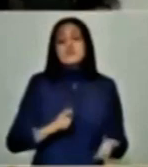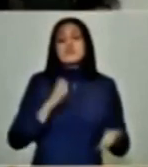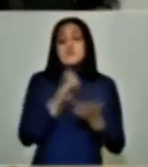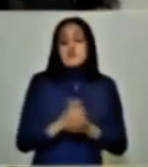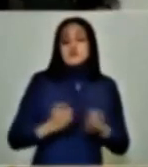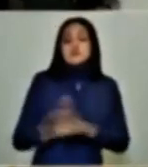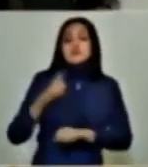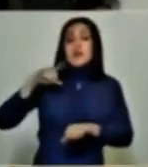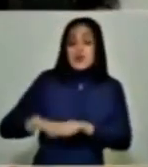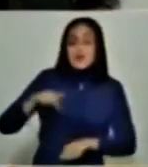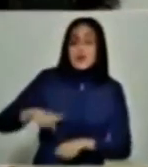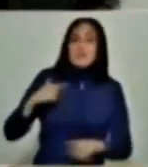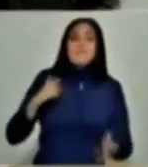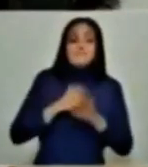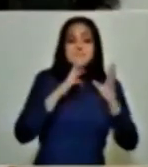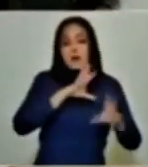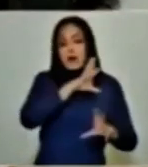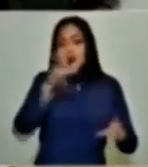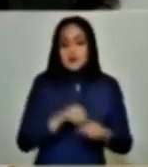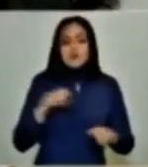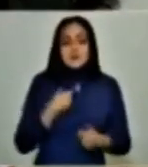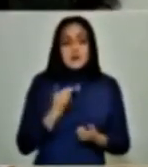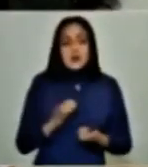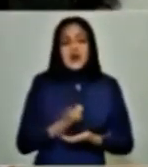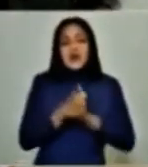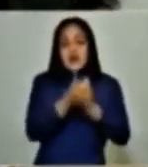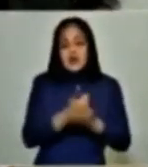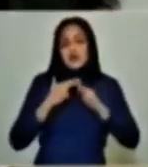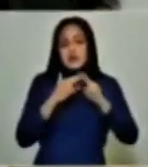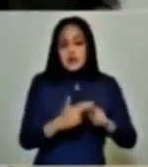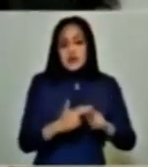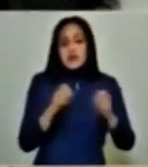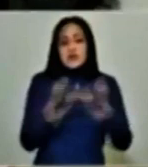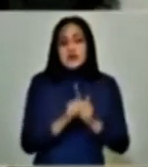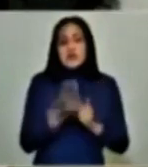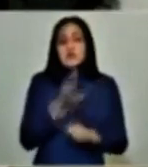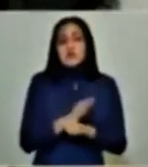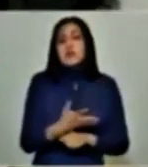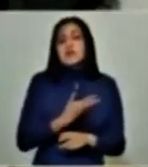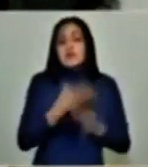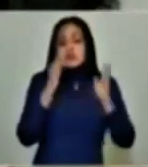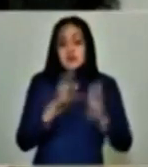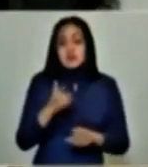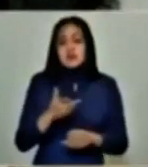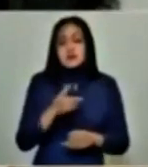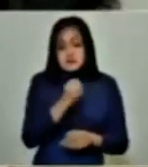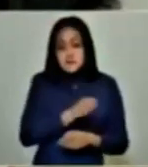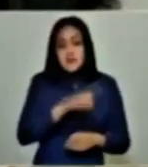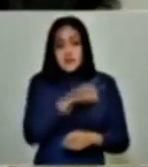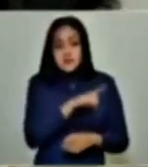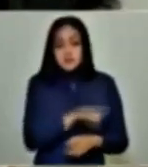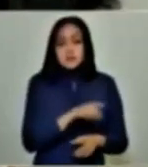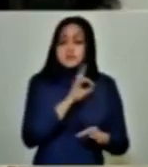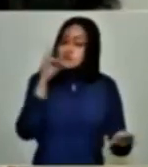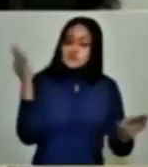recurso estatal y se ha dado total cobertura y cumplimiento para tener los servicios de salud y darle